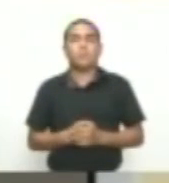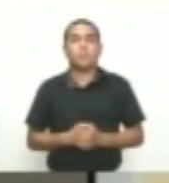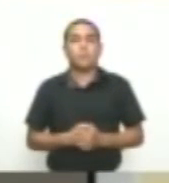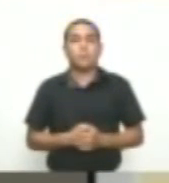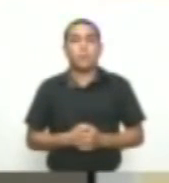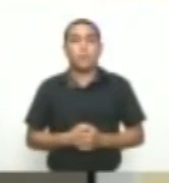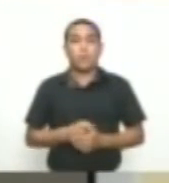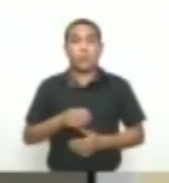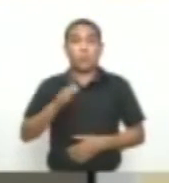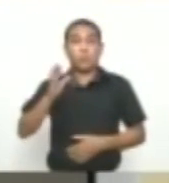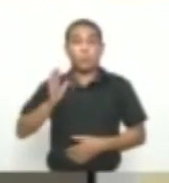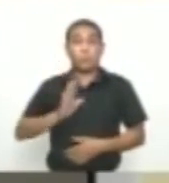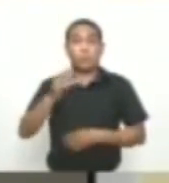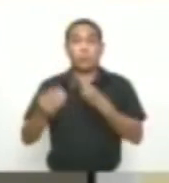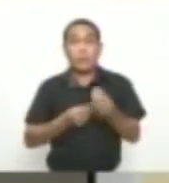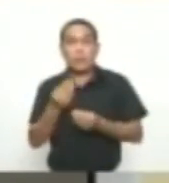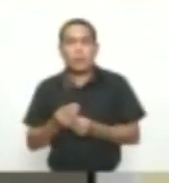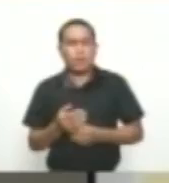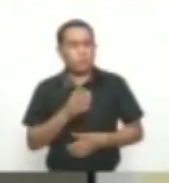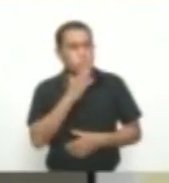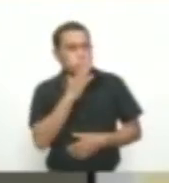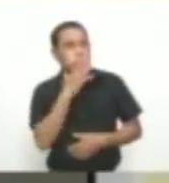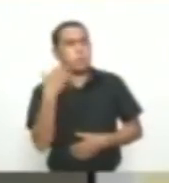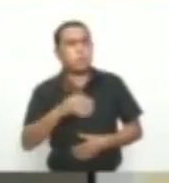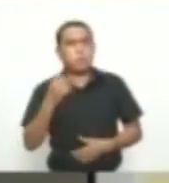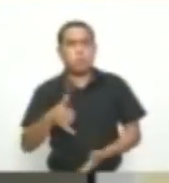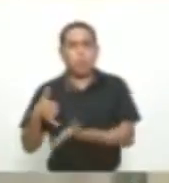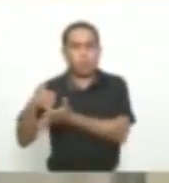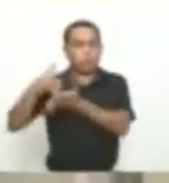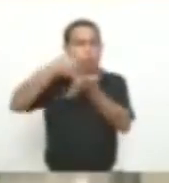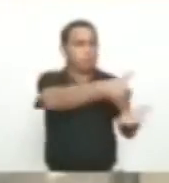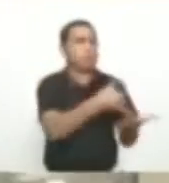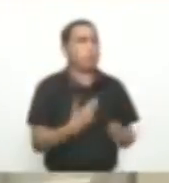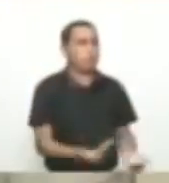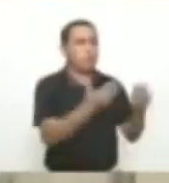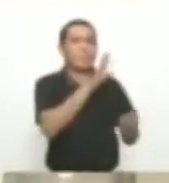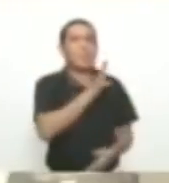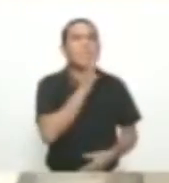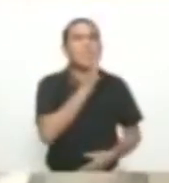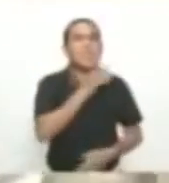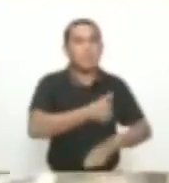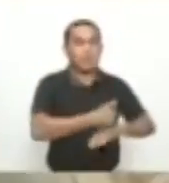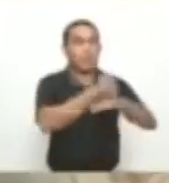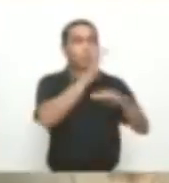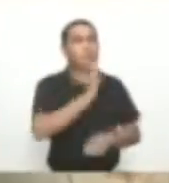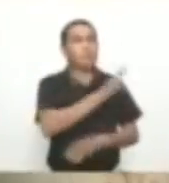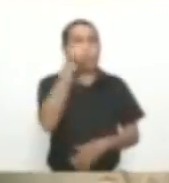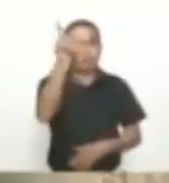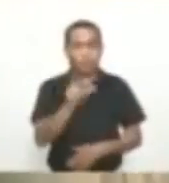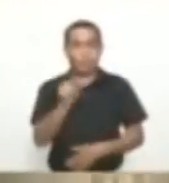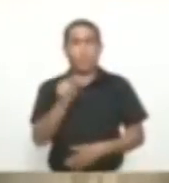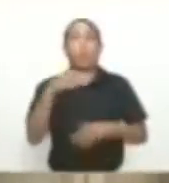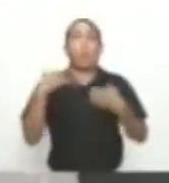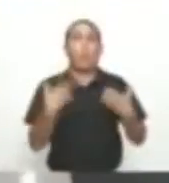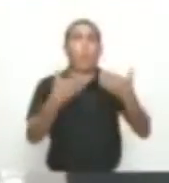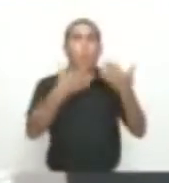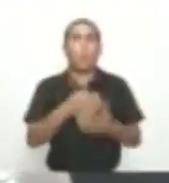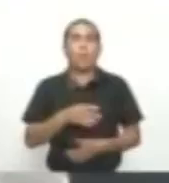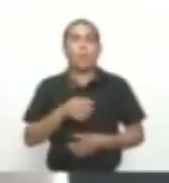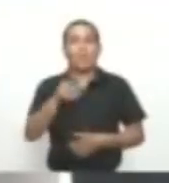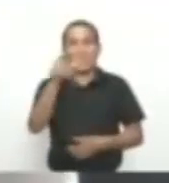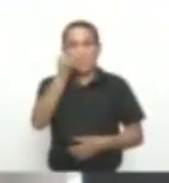orden